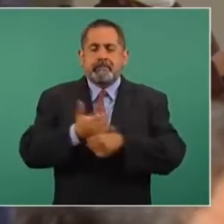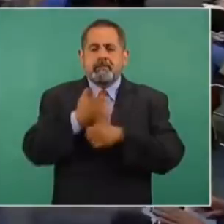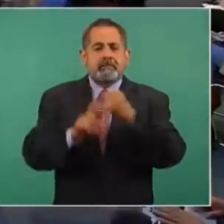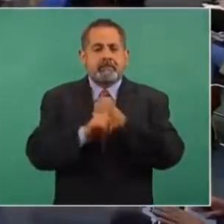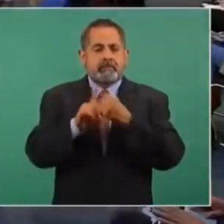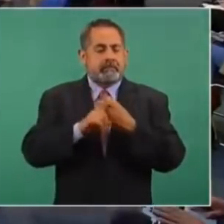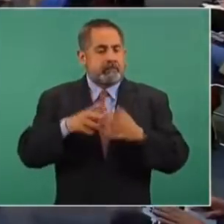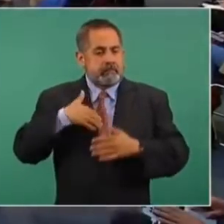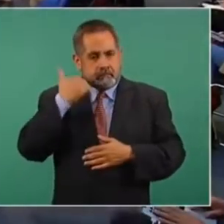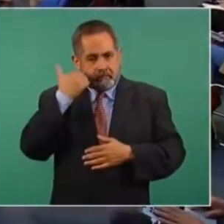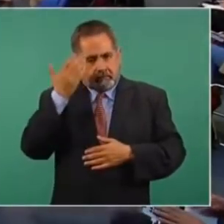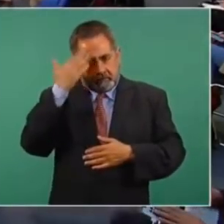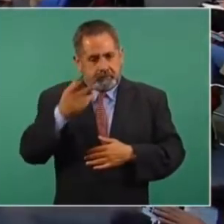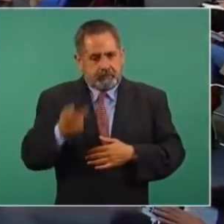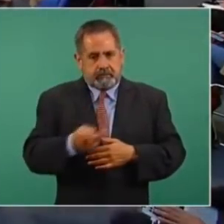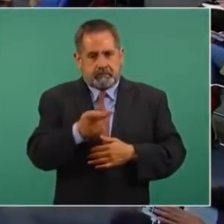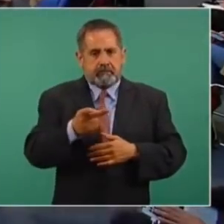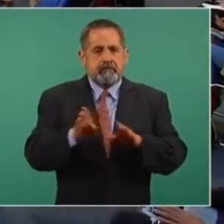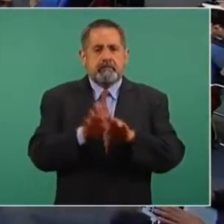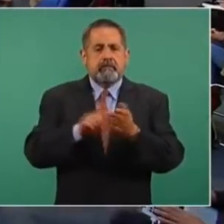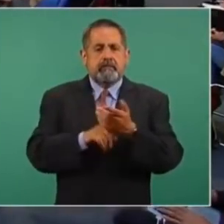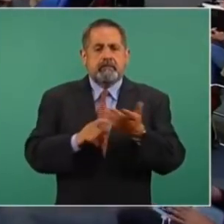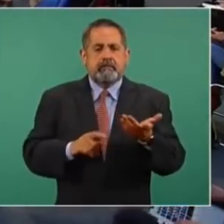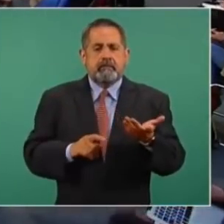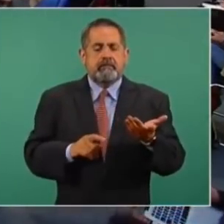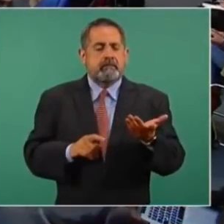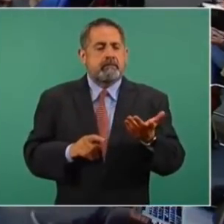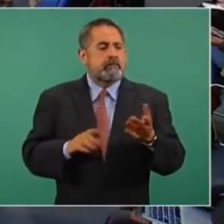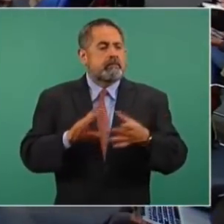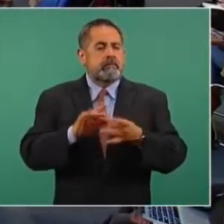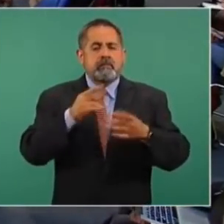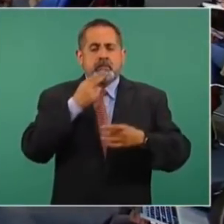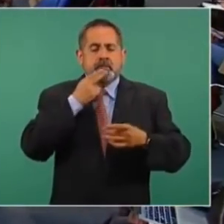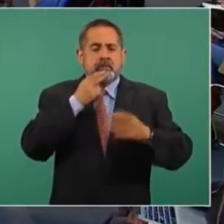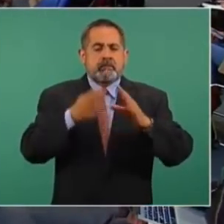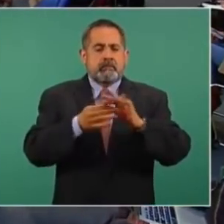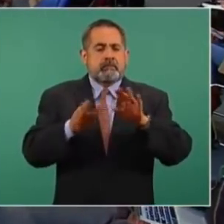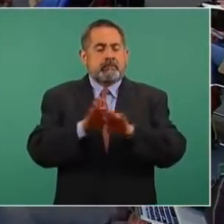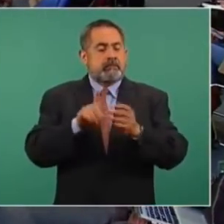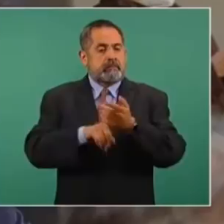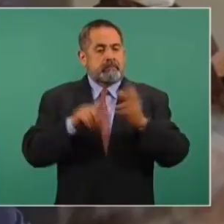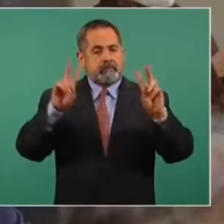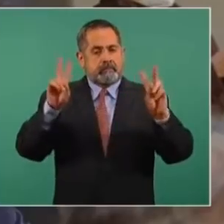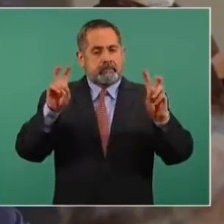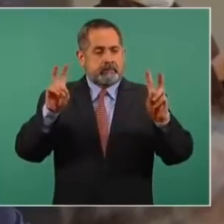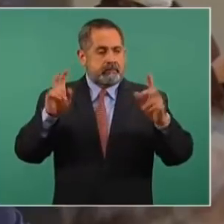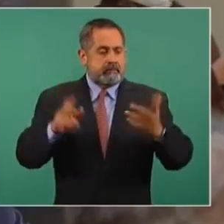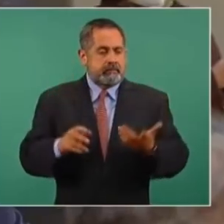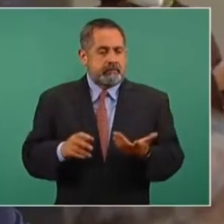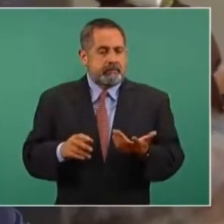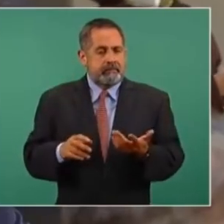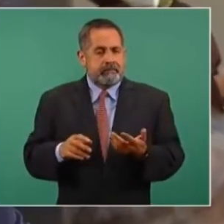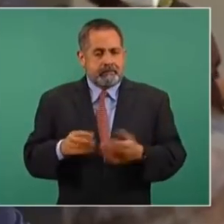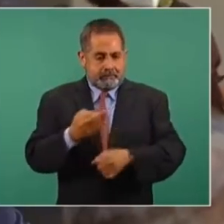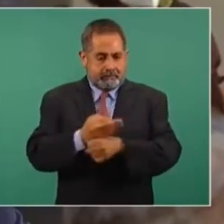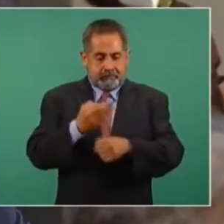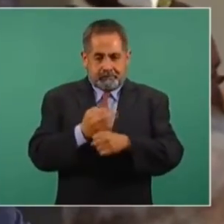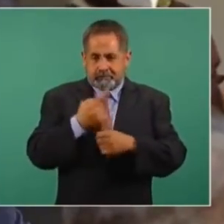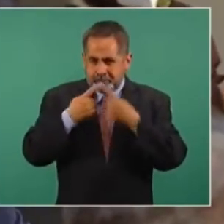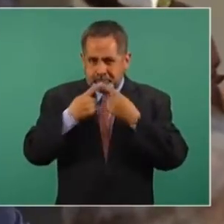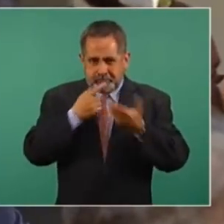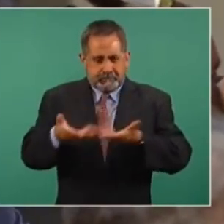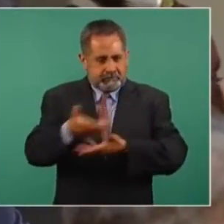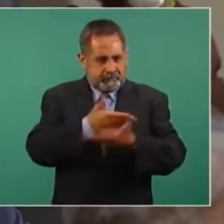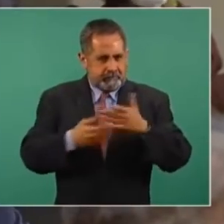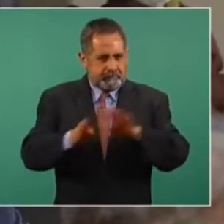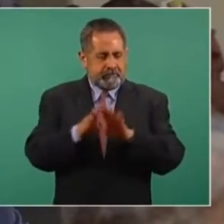y yo quisiera preguntar si es así, es cuando viene el tema que tiene que ver en esta mesa de análisis,